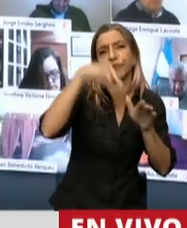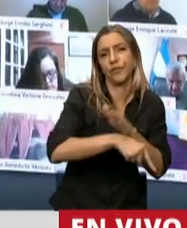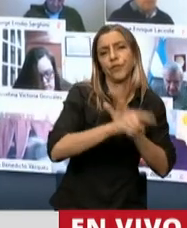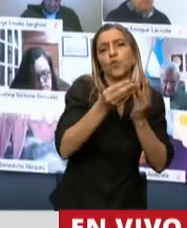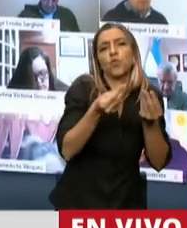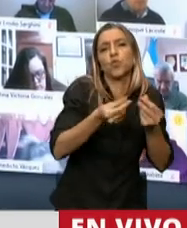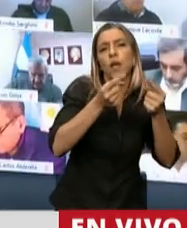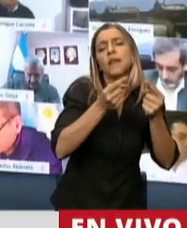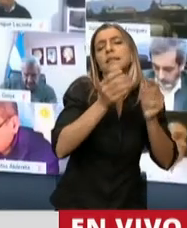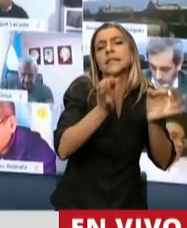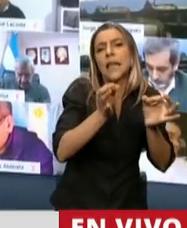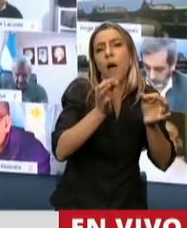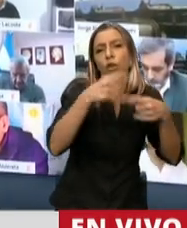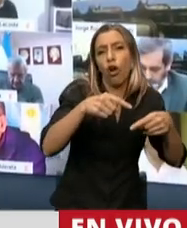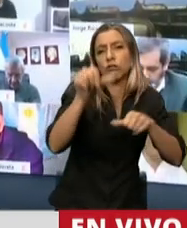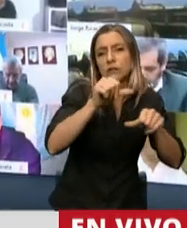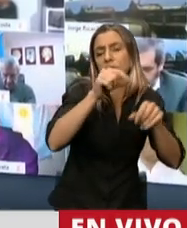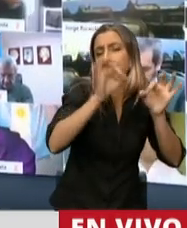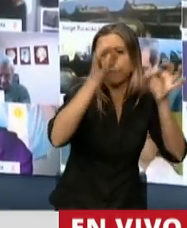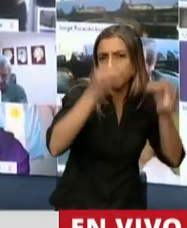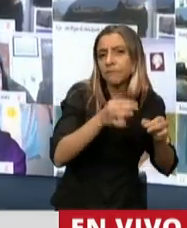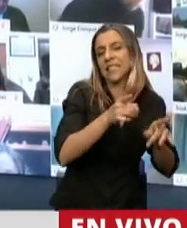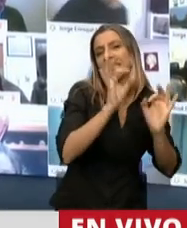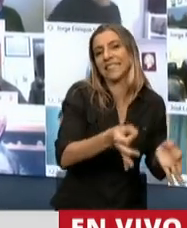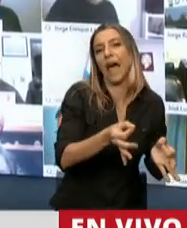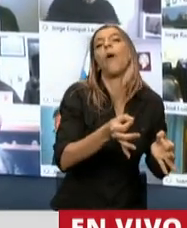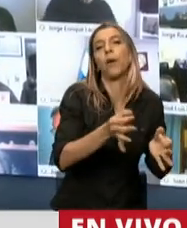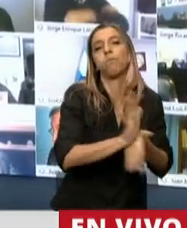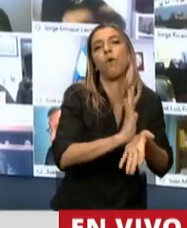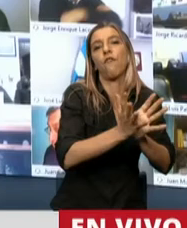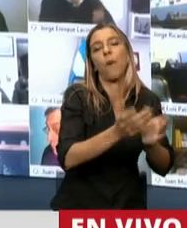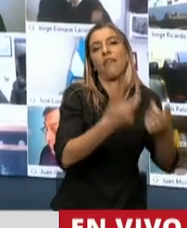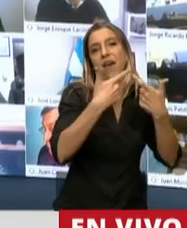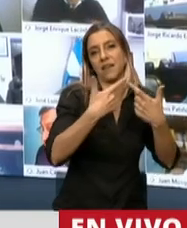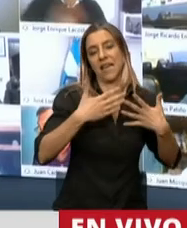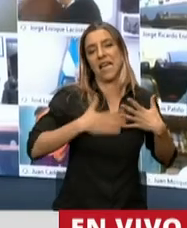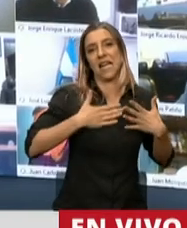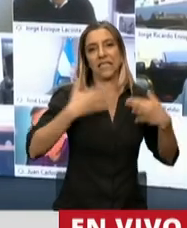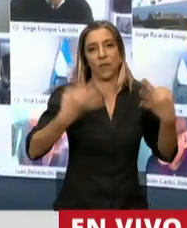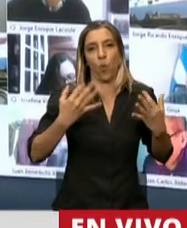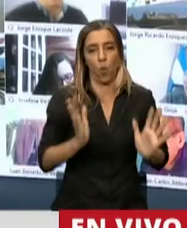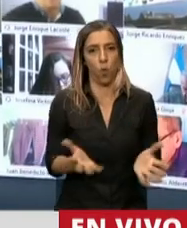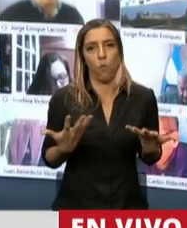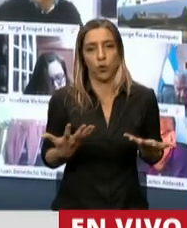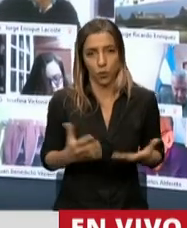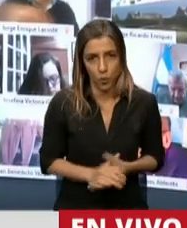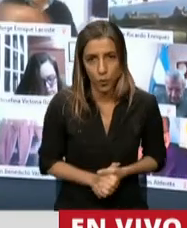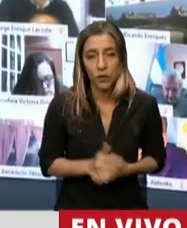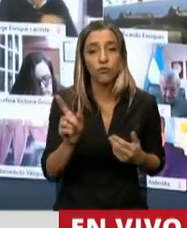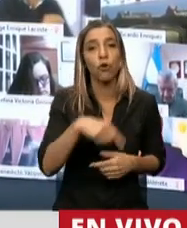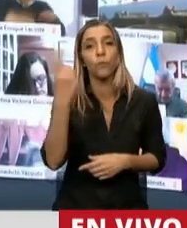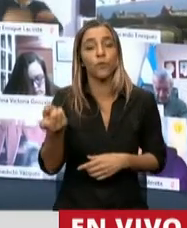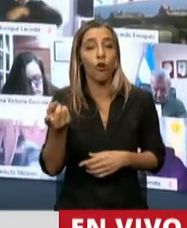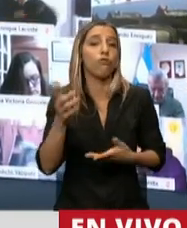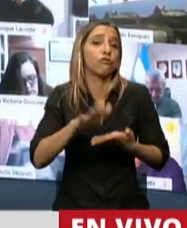cualidades técnico-científicas de manera tal de darnos la plena seguridad. Pero la otra seguridad que es los